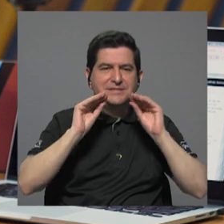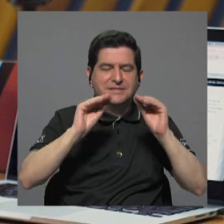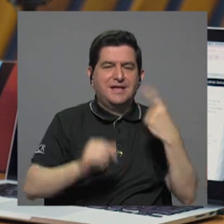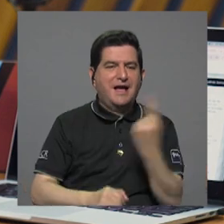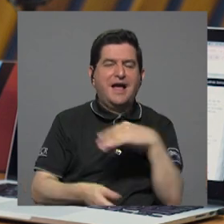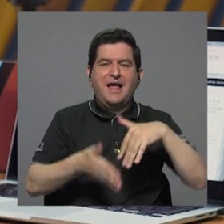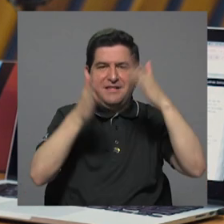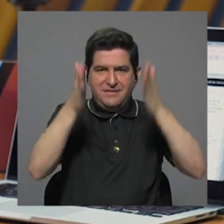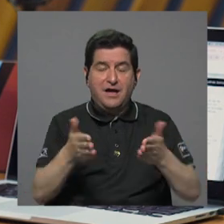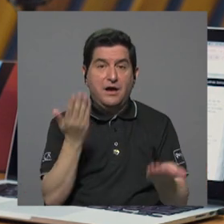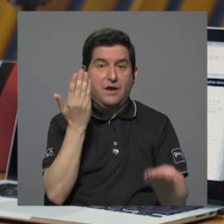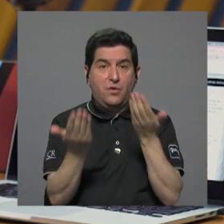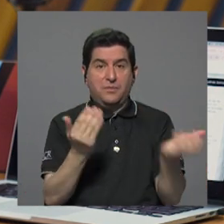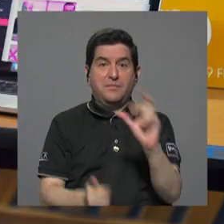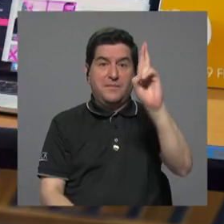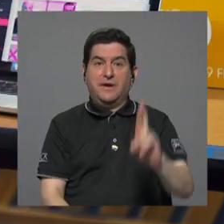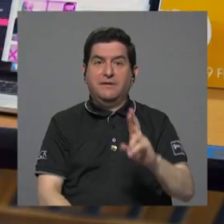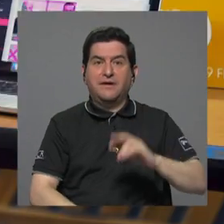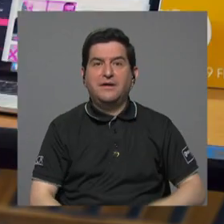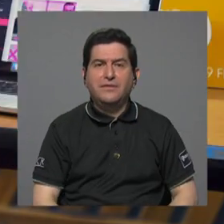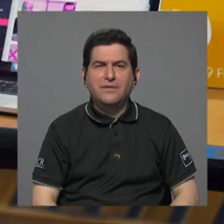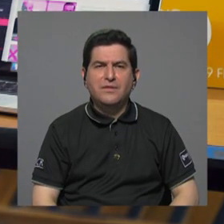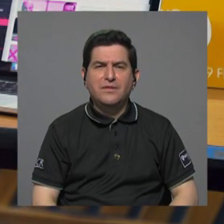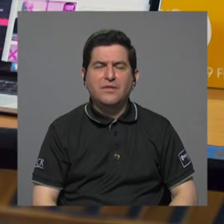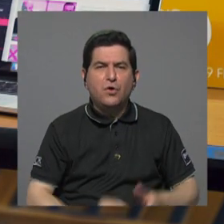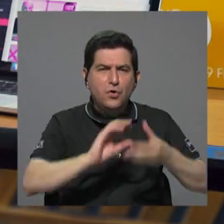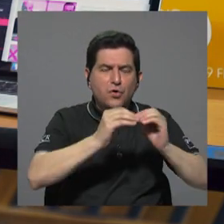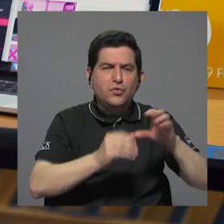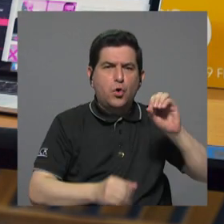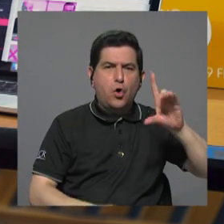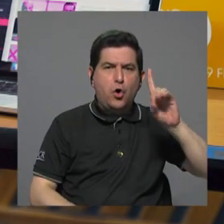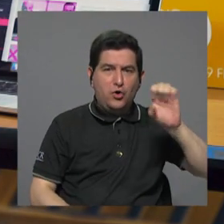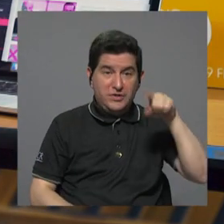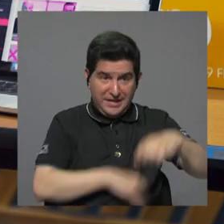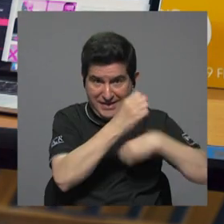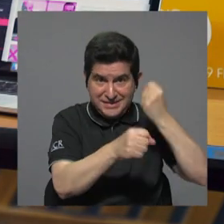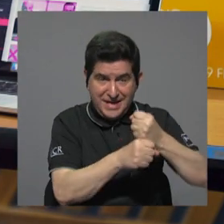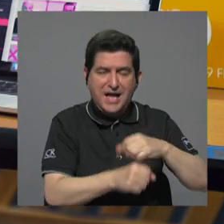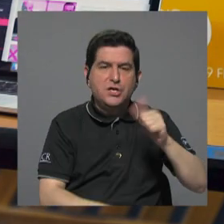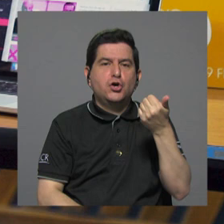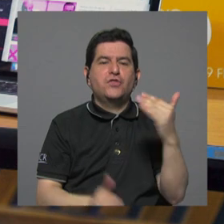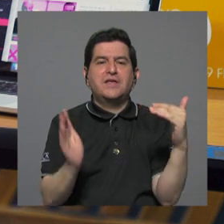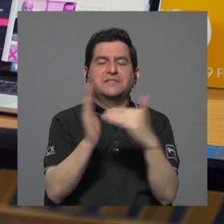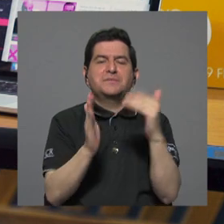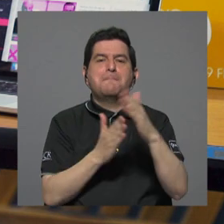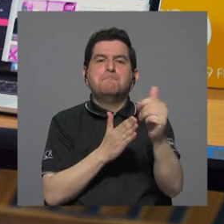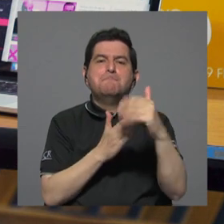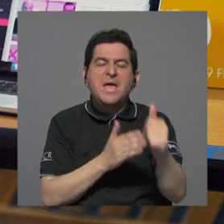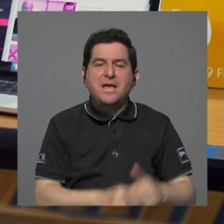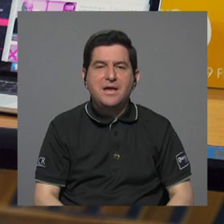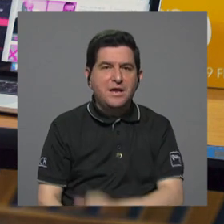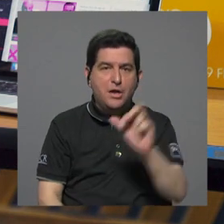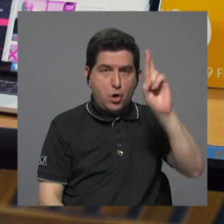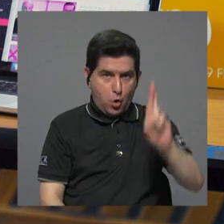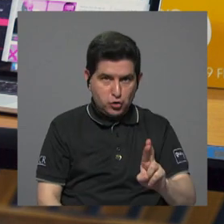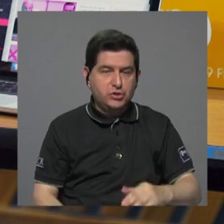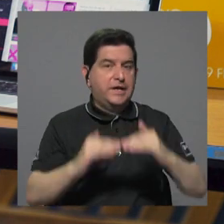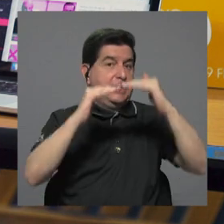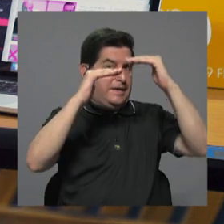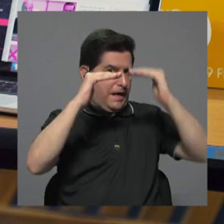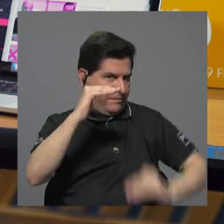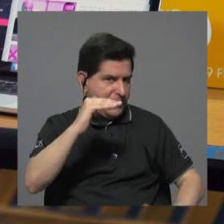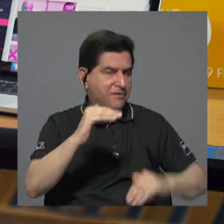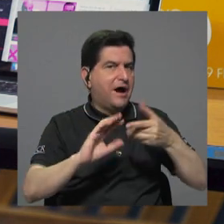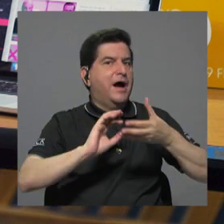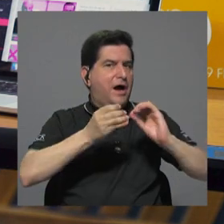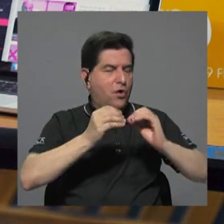estudiante en comparación con Costa Rica. El promedio de la OCDE para ese año fue de $10,000 dólares. Costa Rica está por debajo de